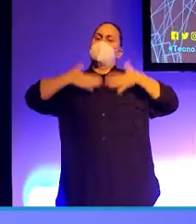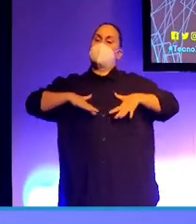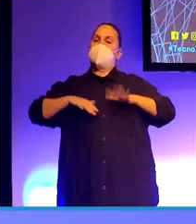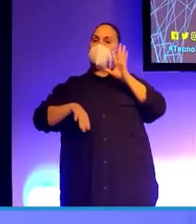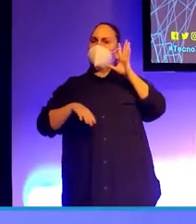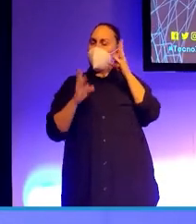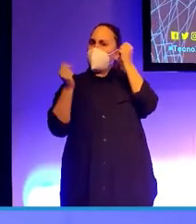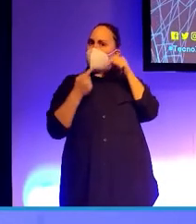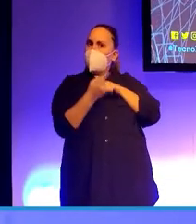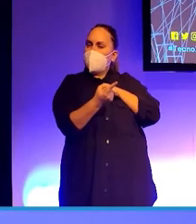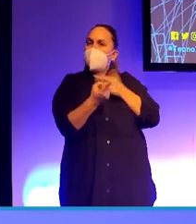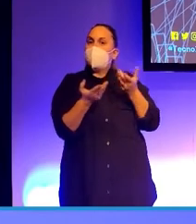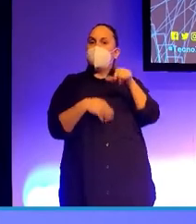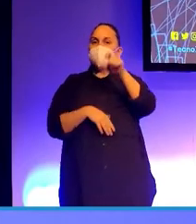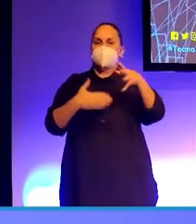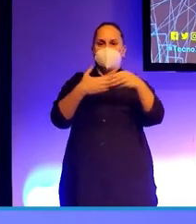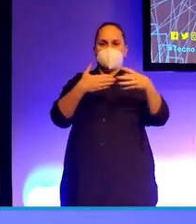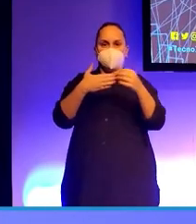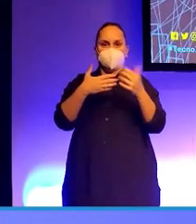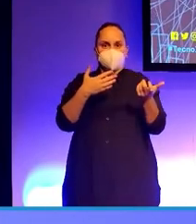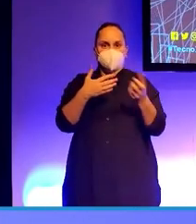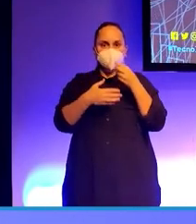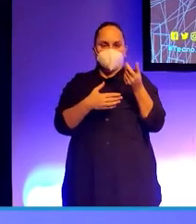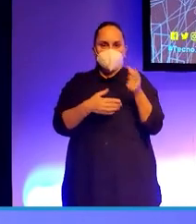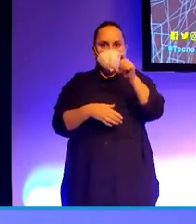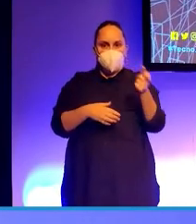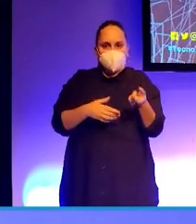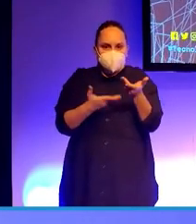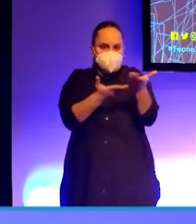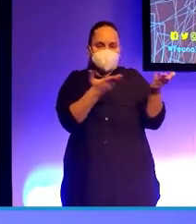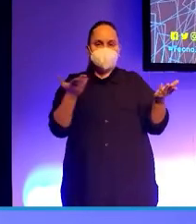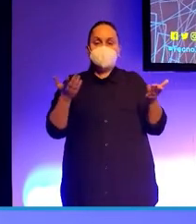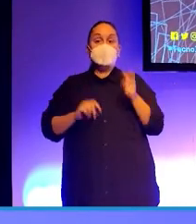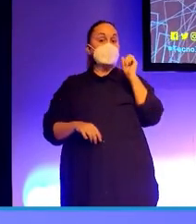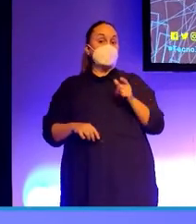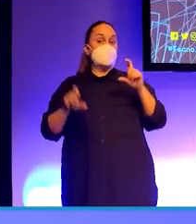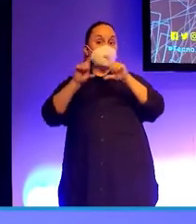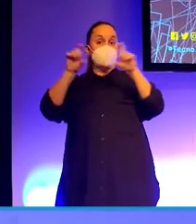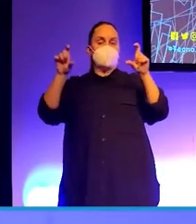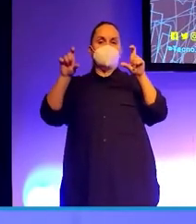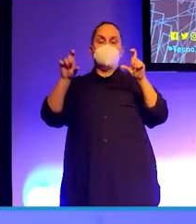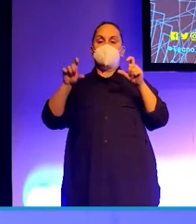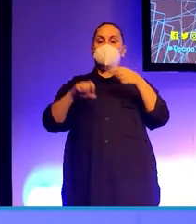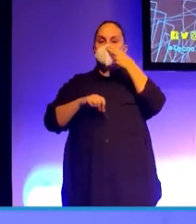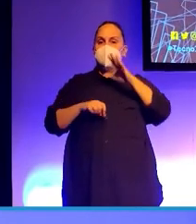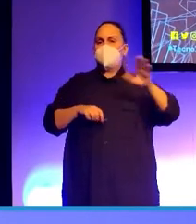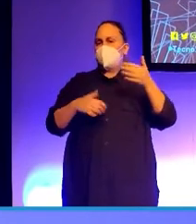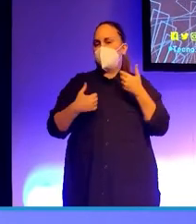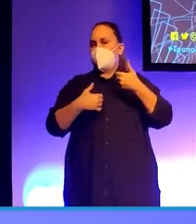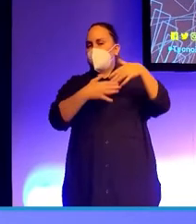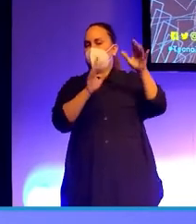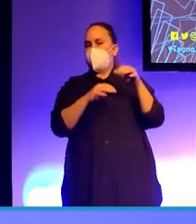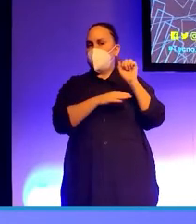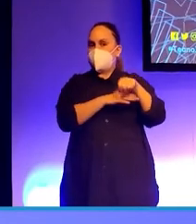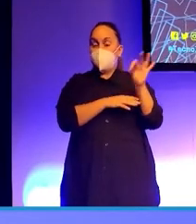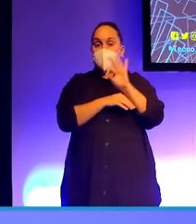importante, de los clientes, las personas. Existen casos en los que las compañías desatienden los intereses. E incluso llegan